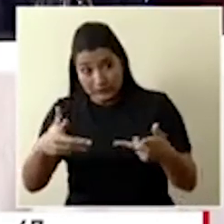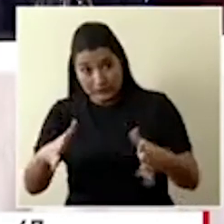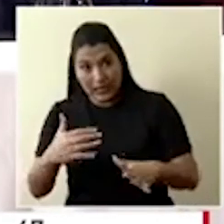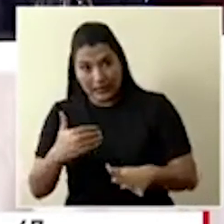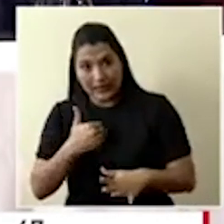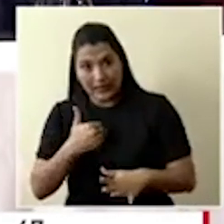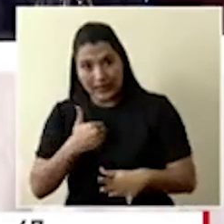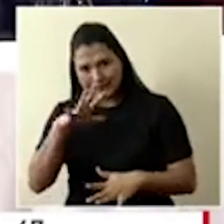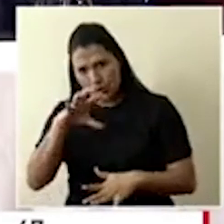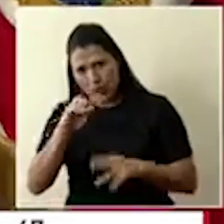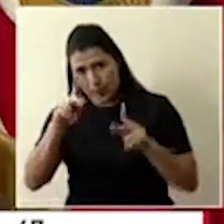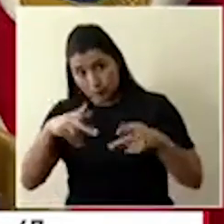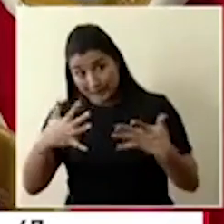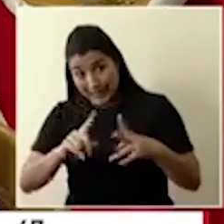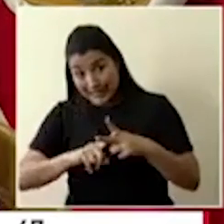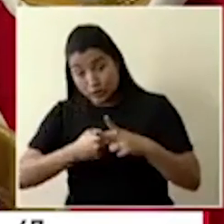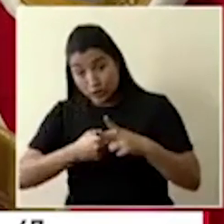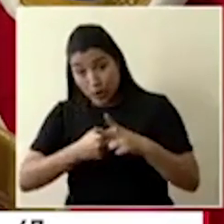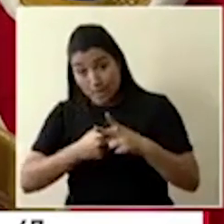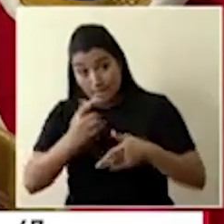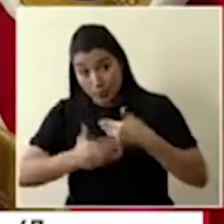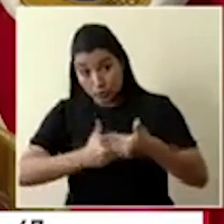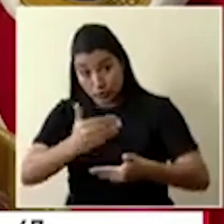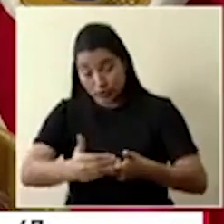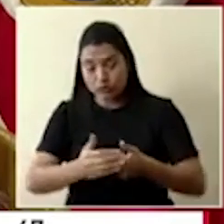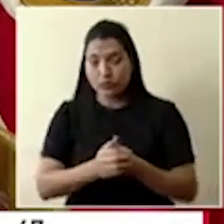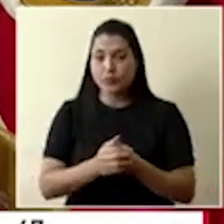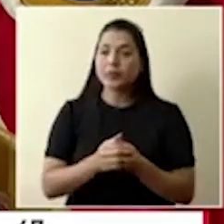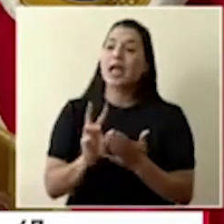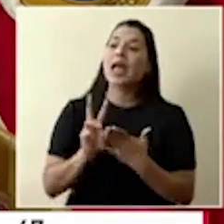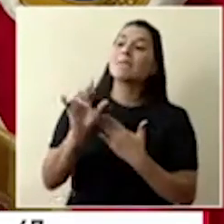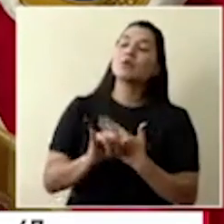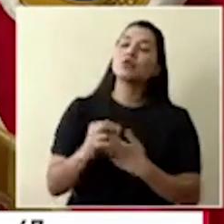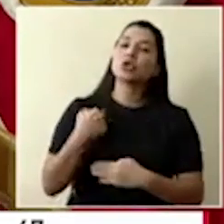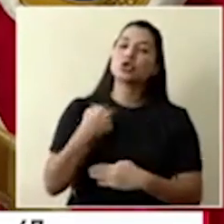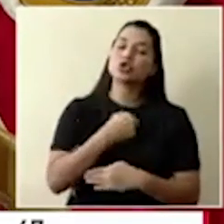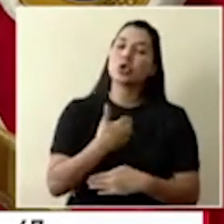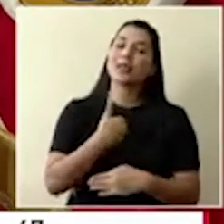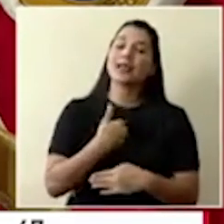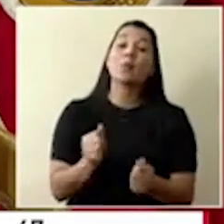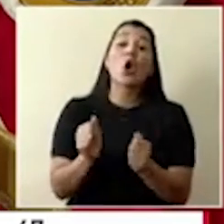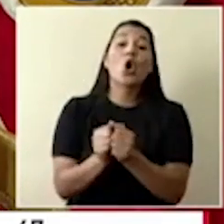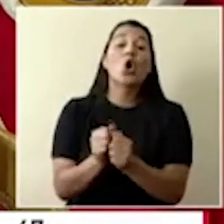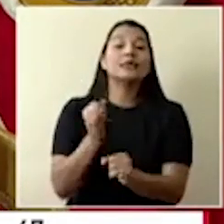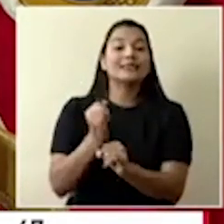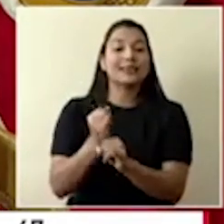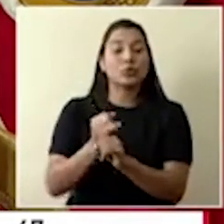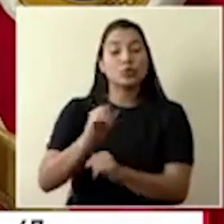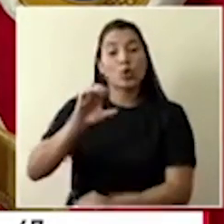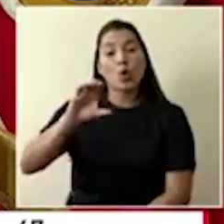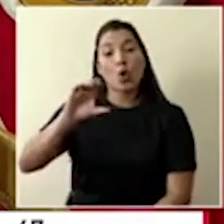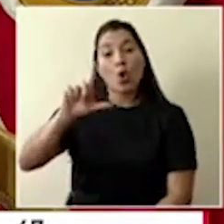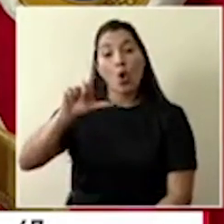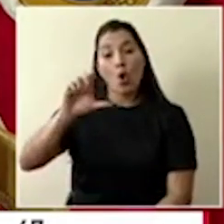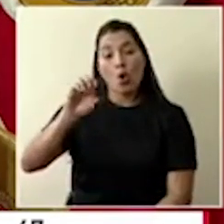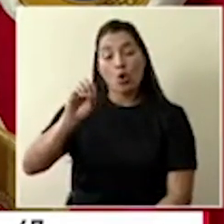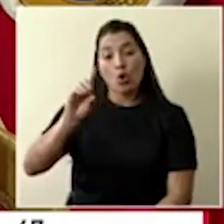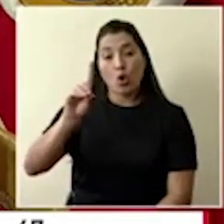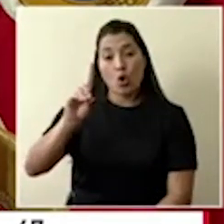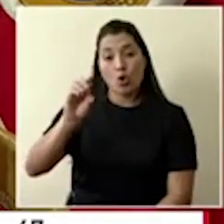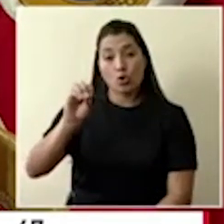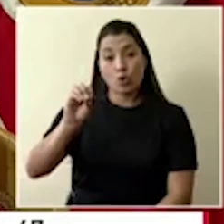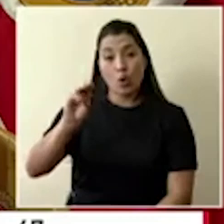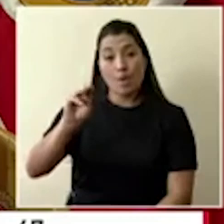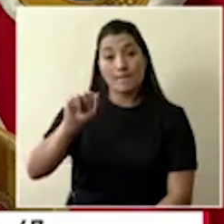El proyecto que se trabaja junto con el Instituto Cloromido Picado va muy bien, va avanzando rápido.